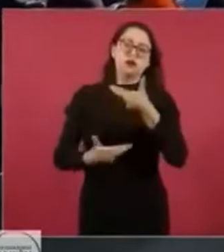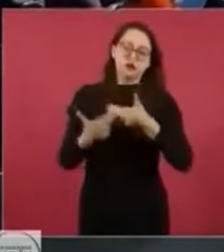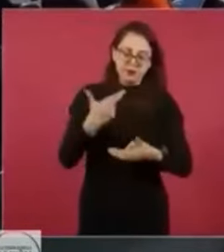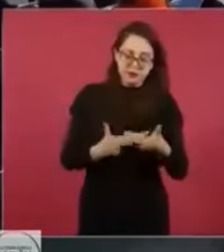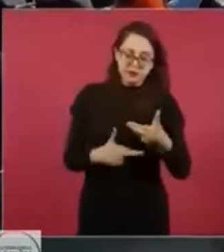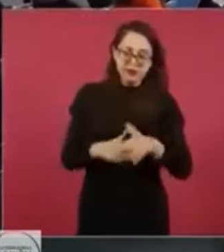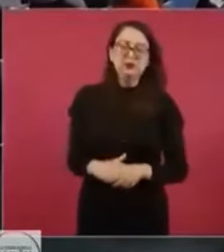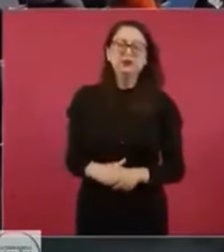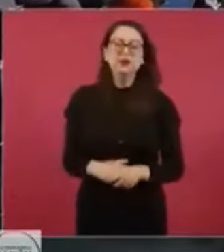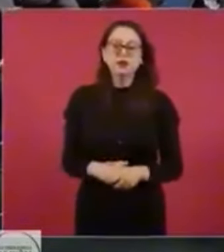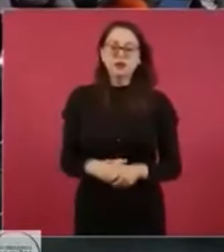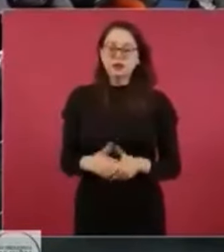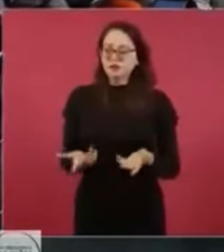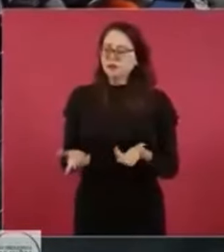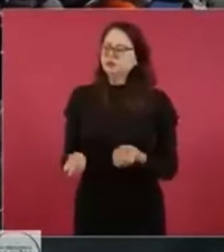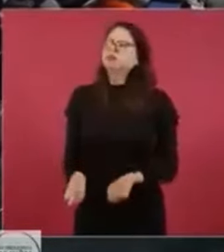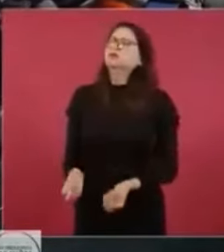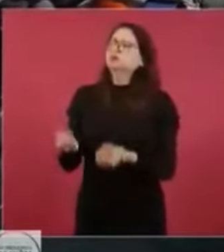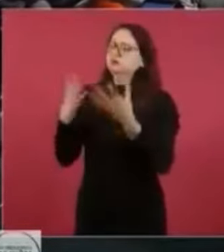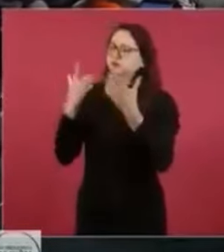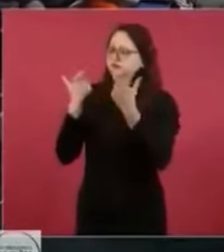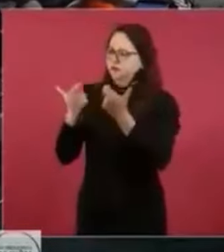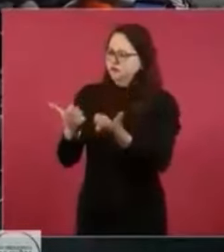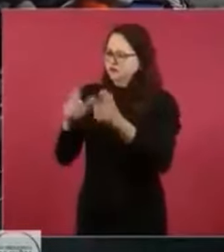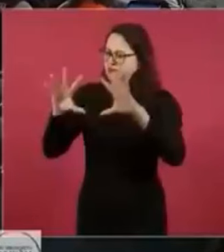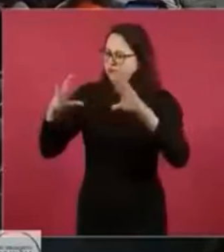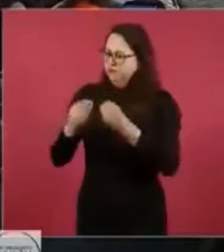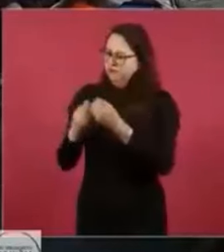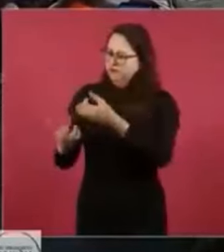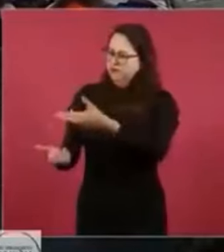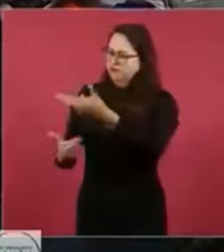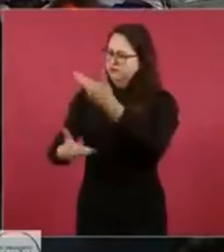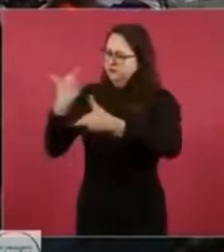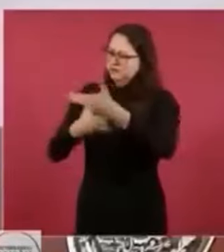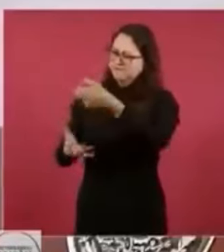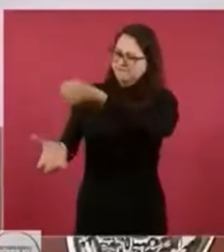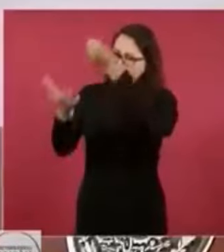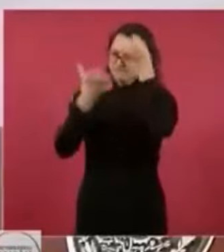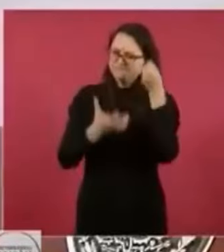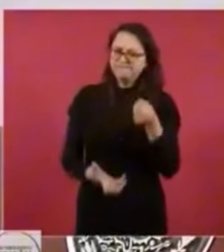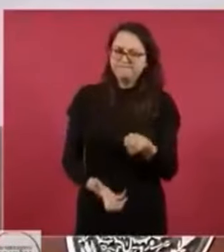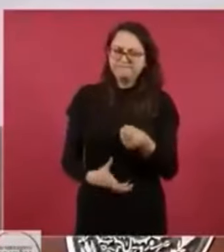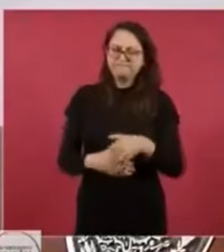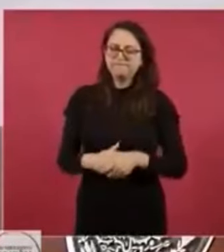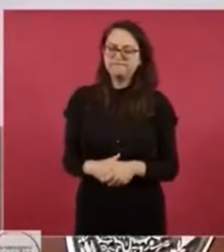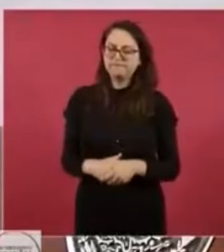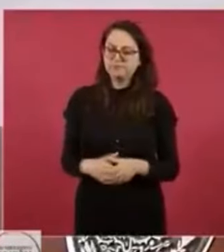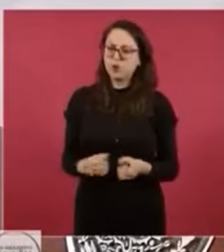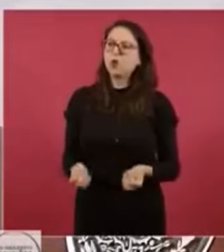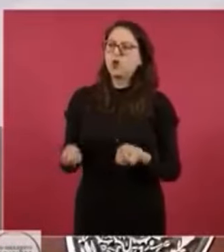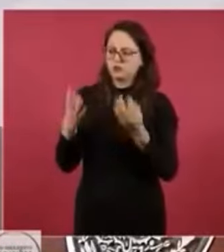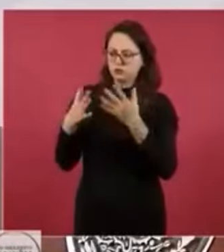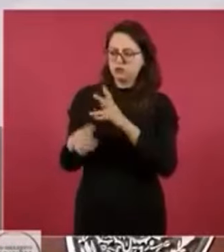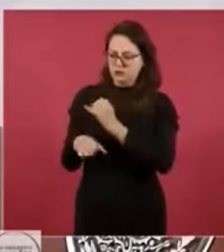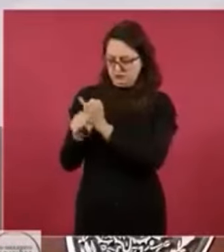lo que van a devolver de lo de Coahuila.